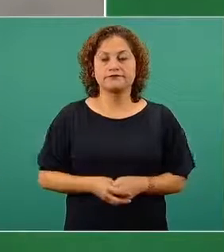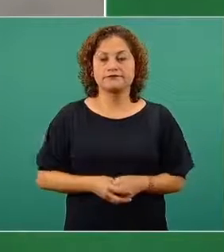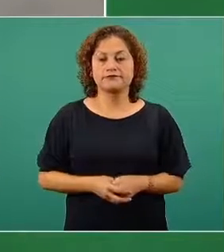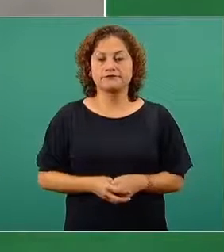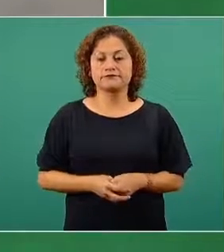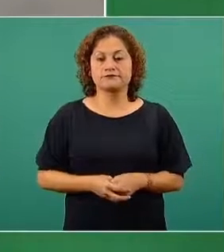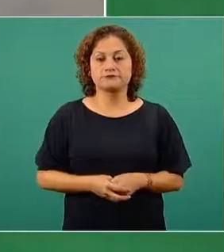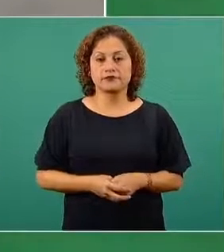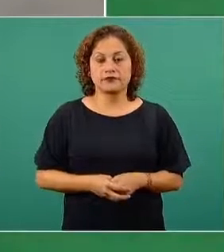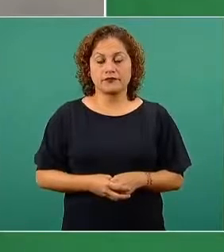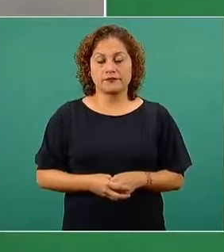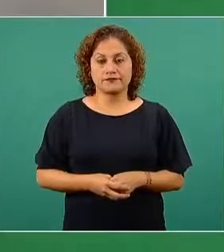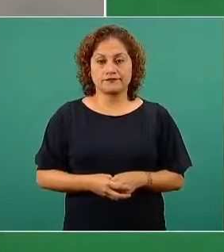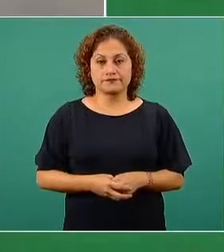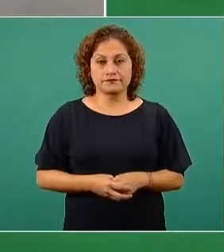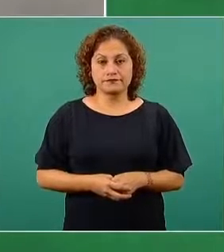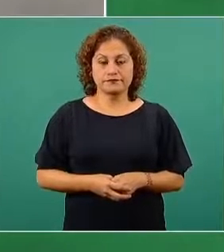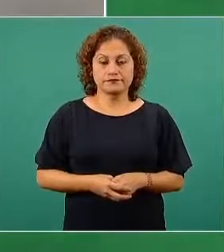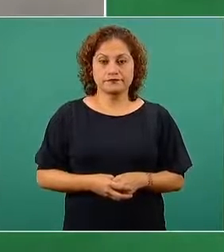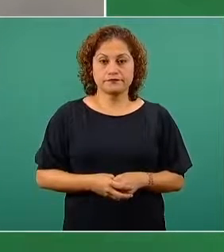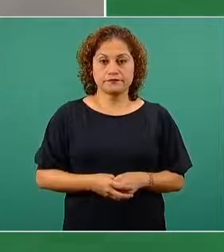diaria. La siguiente, por favor.